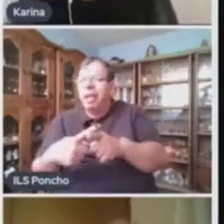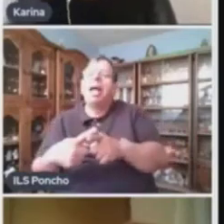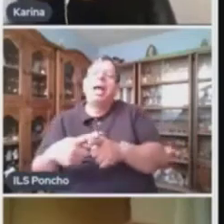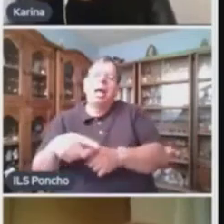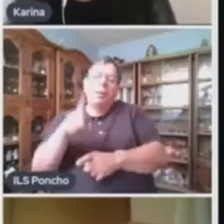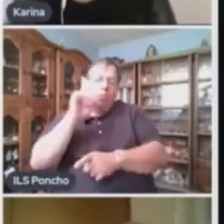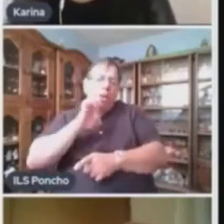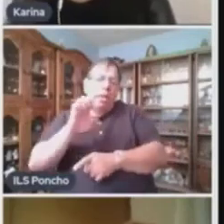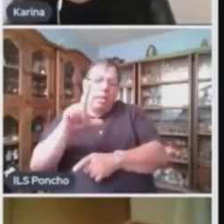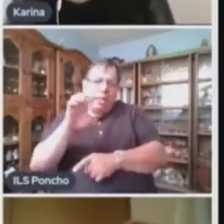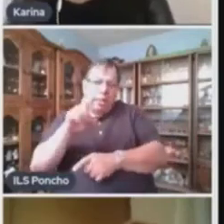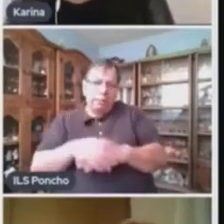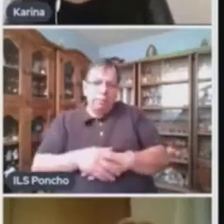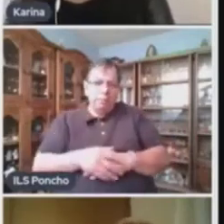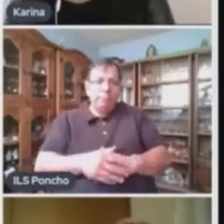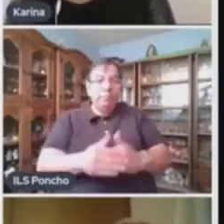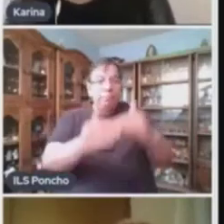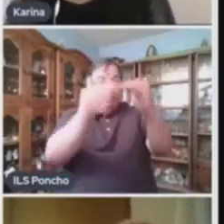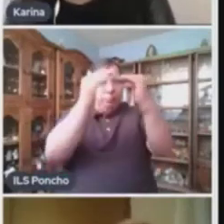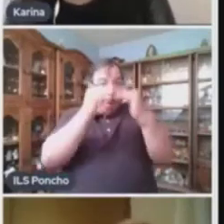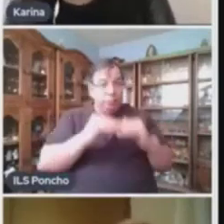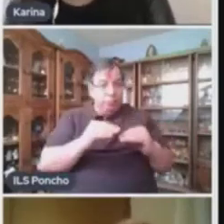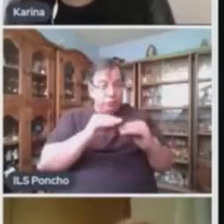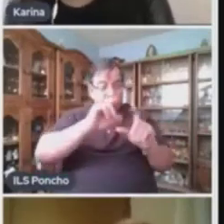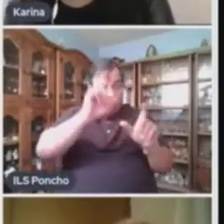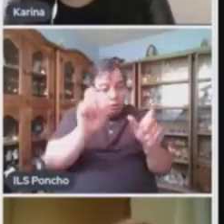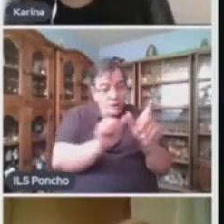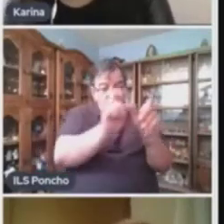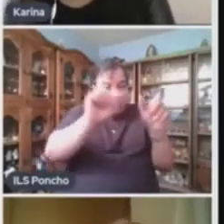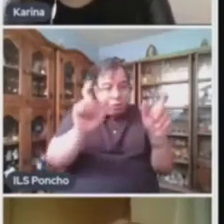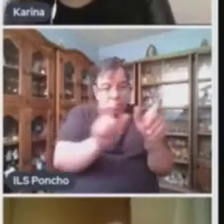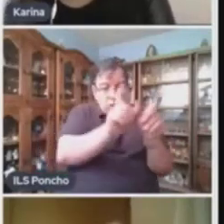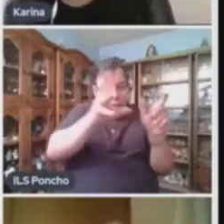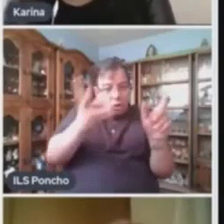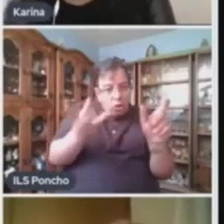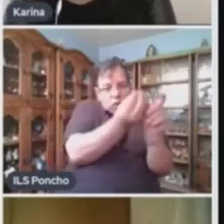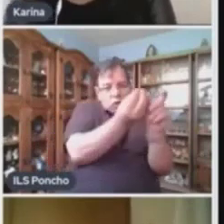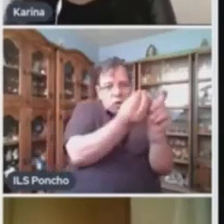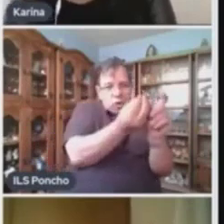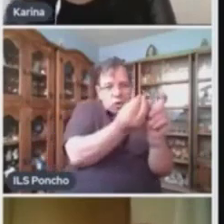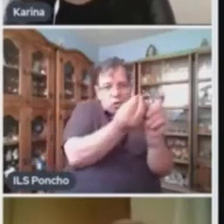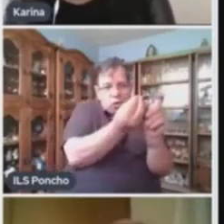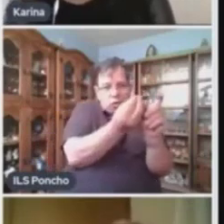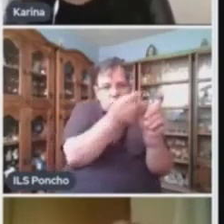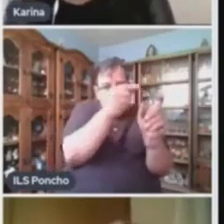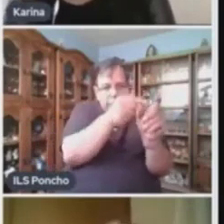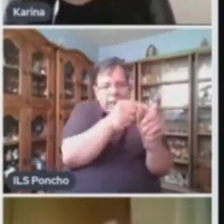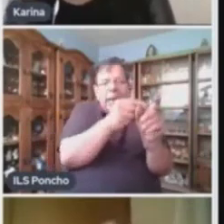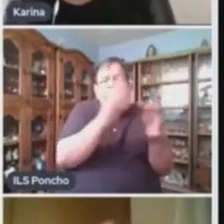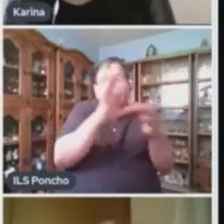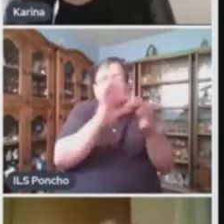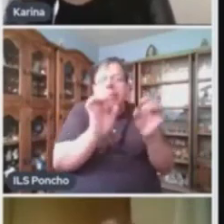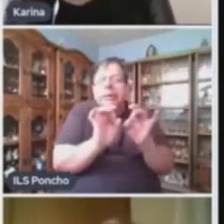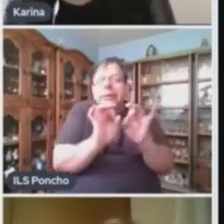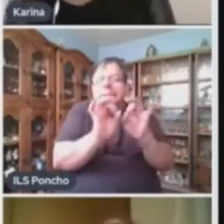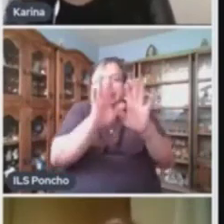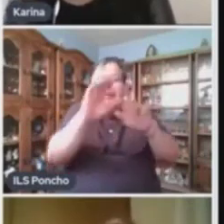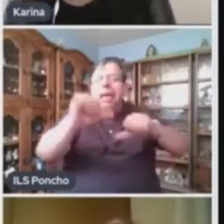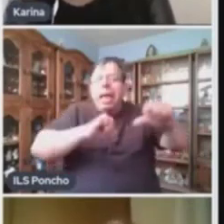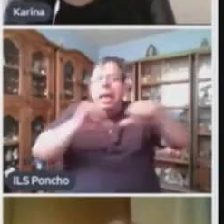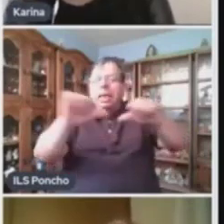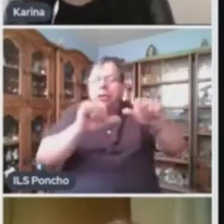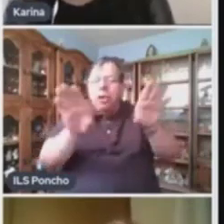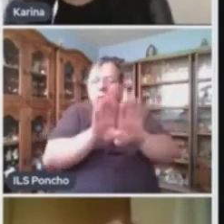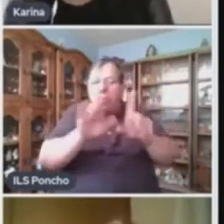Los modificadores O complementos circunstanciales Indican las circunstancias En las que se realiza La acción del verbo